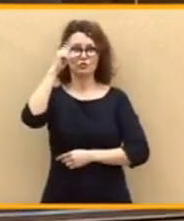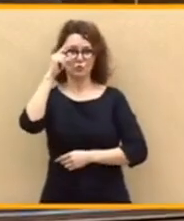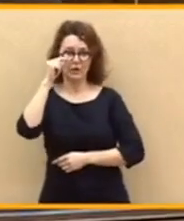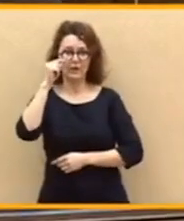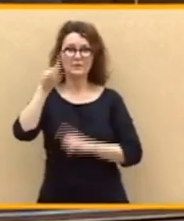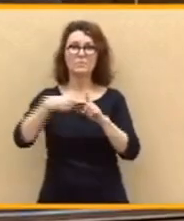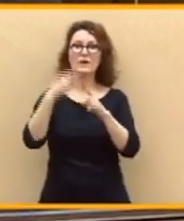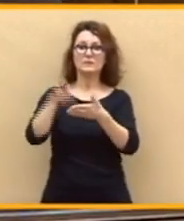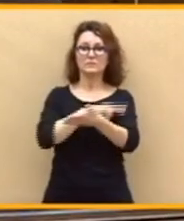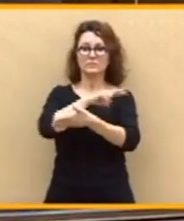sentencia. Muchas gracias.